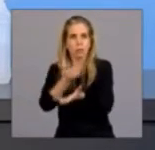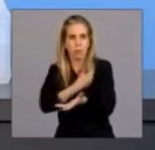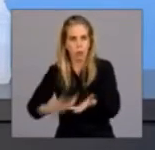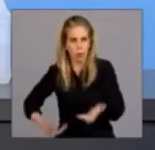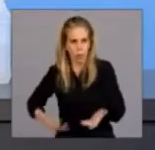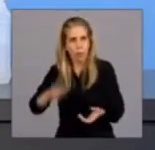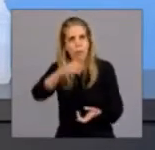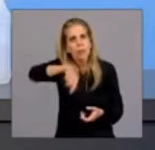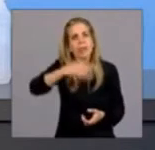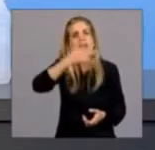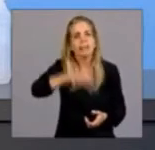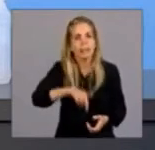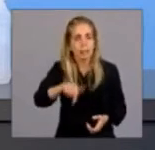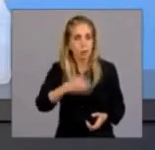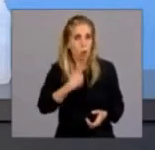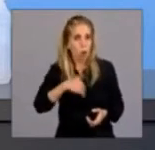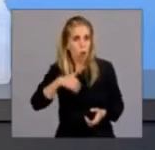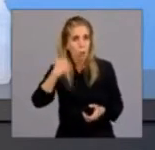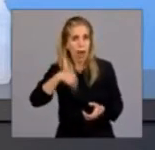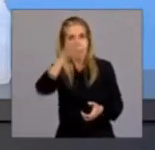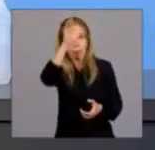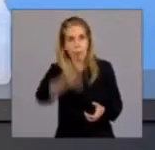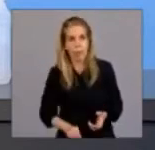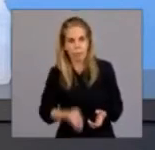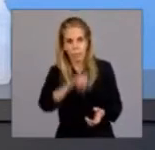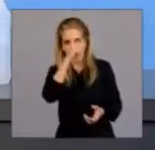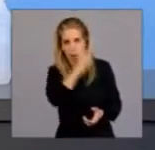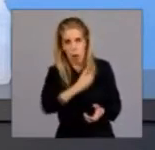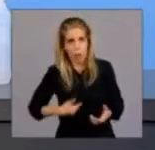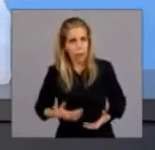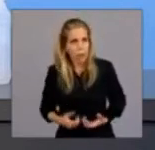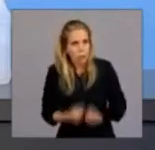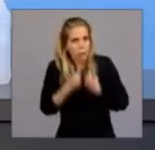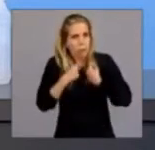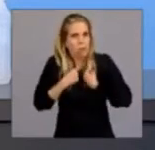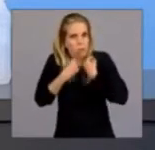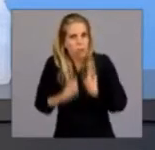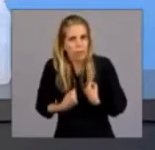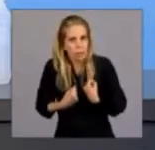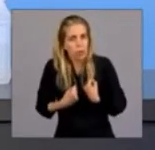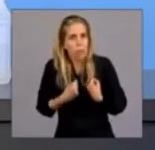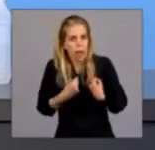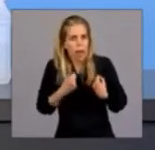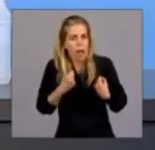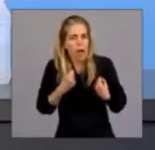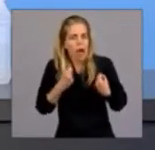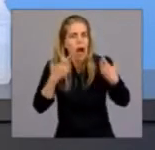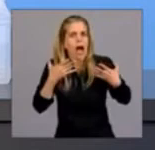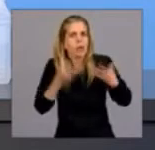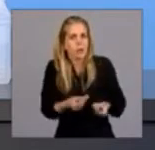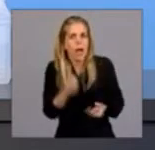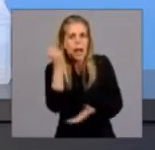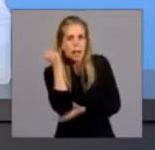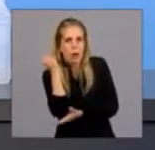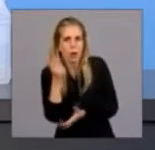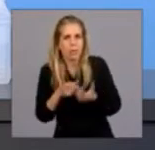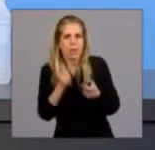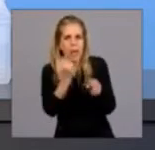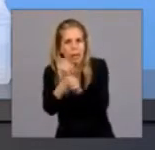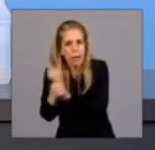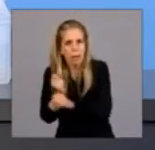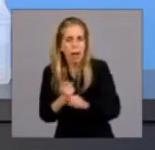esfuerzo que estamos haciendo como país para sostener la economía, para garantizar el empleo y para ayudar a los sectores más